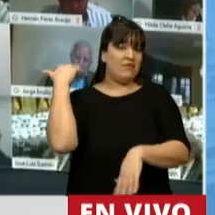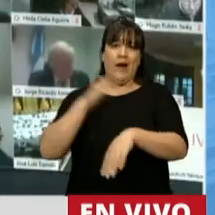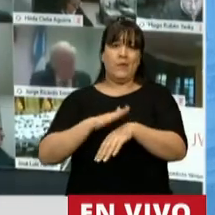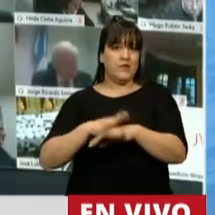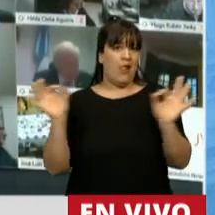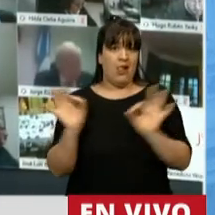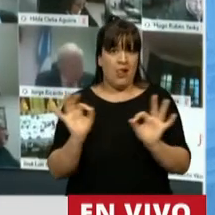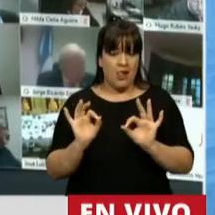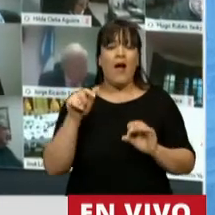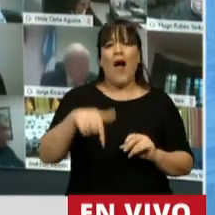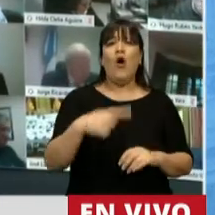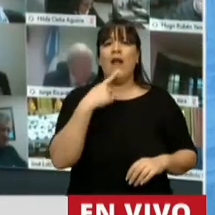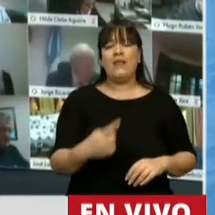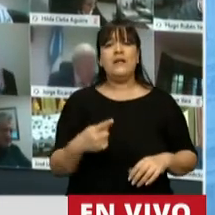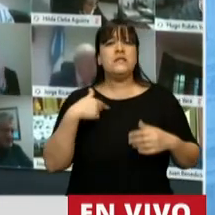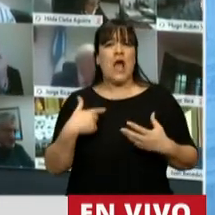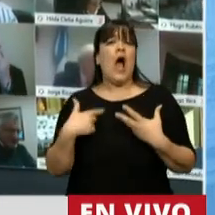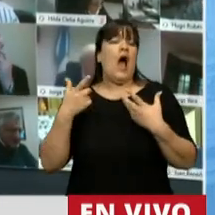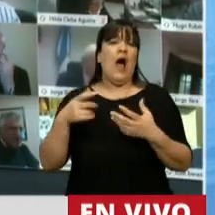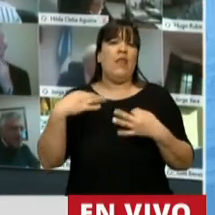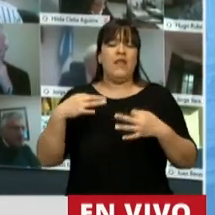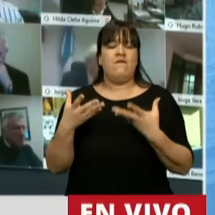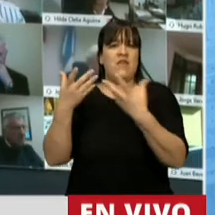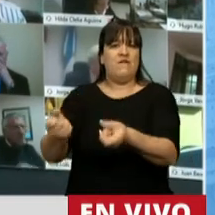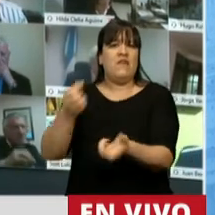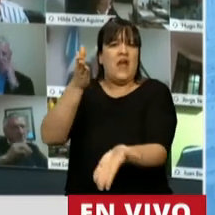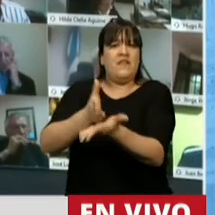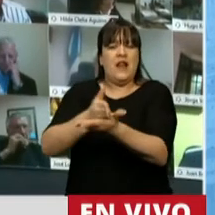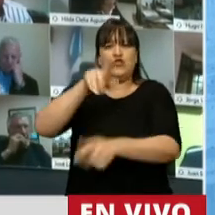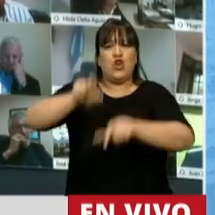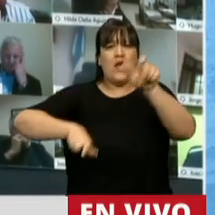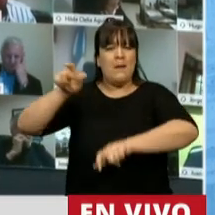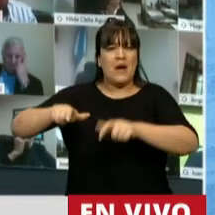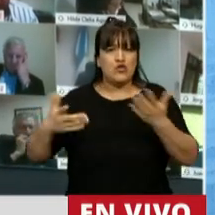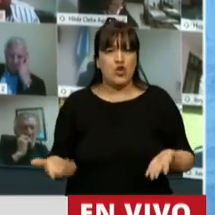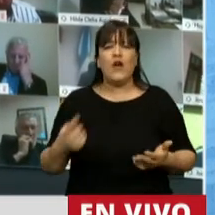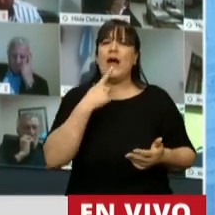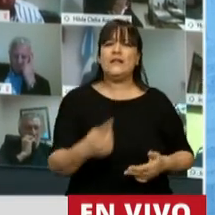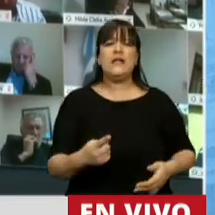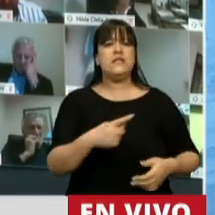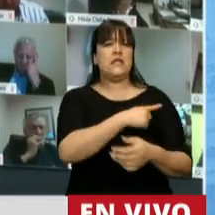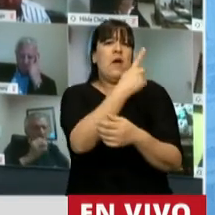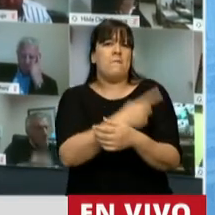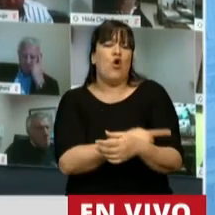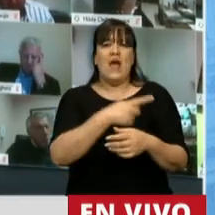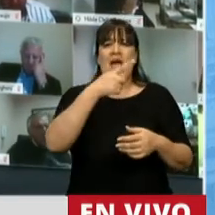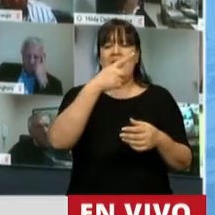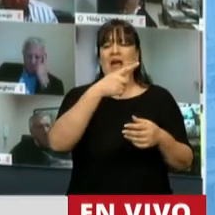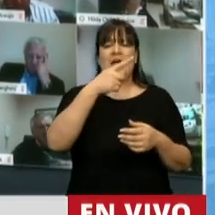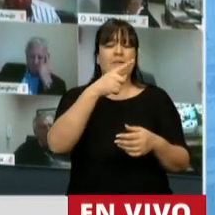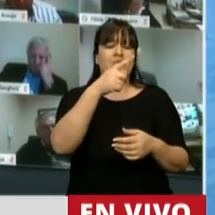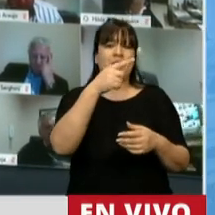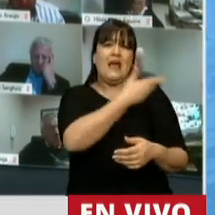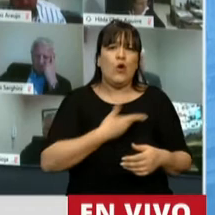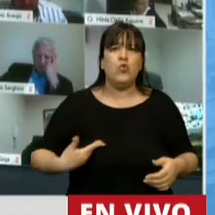utilizan el argumento de defender las libertades individuales y la República para cuestionar la inversión social y el